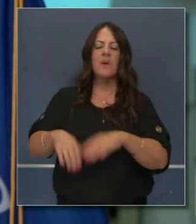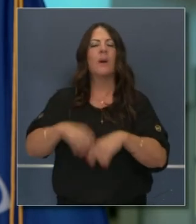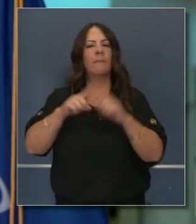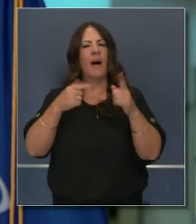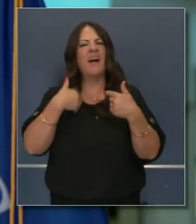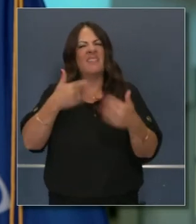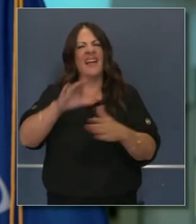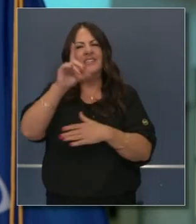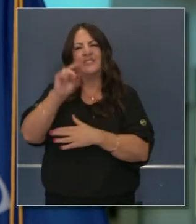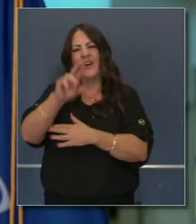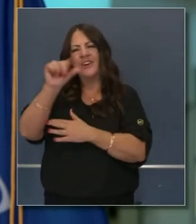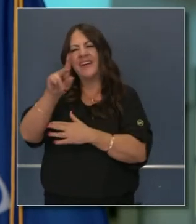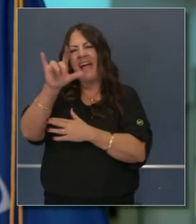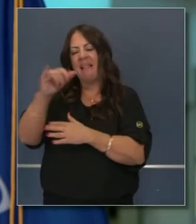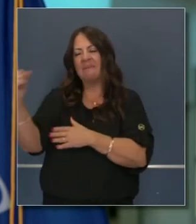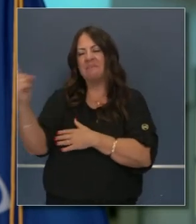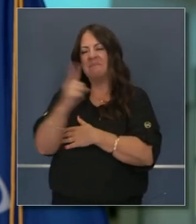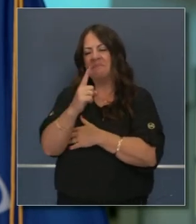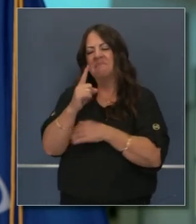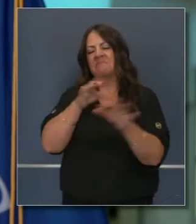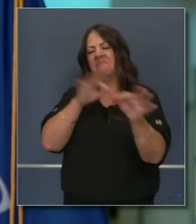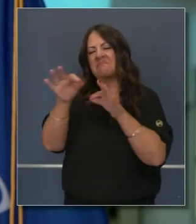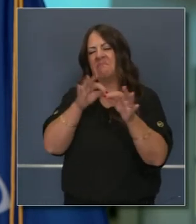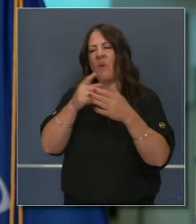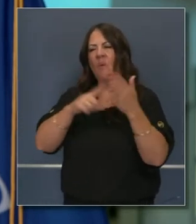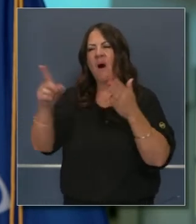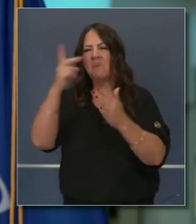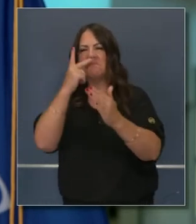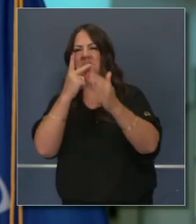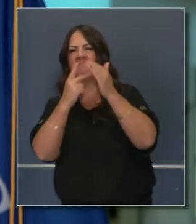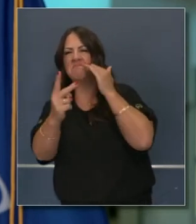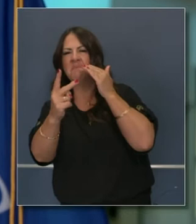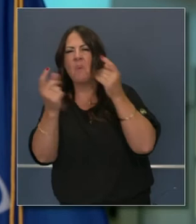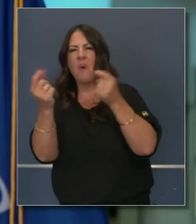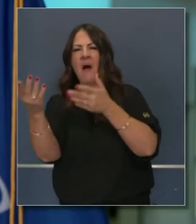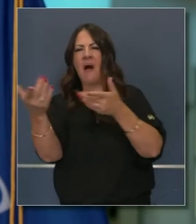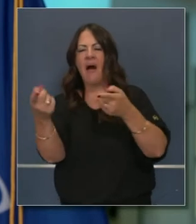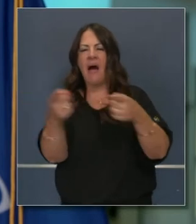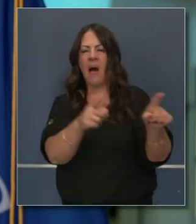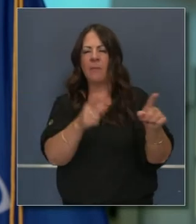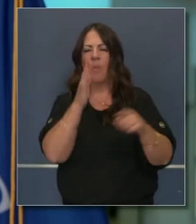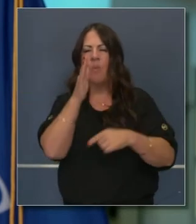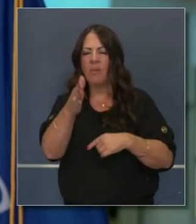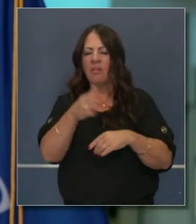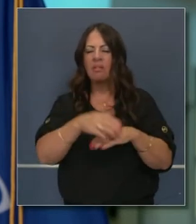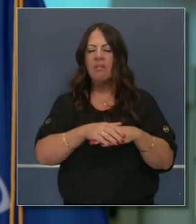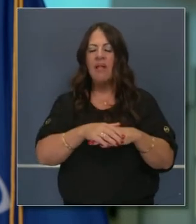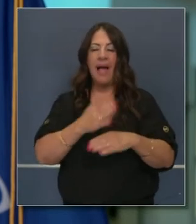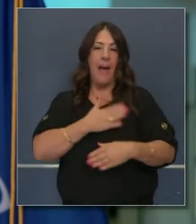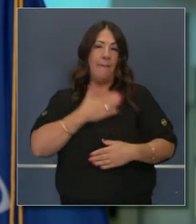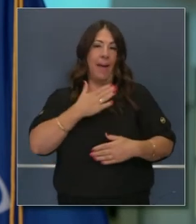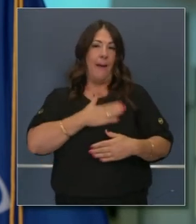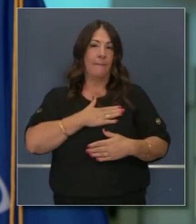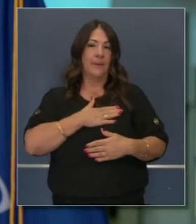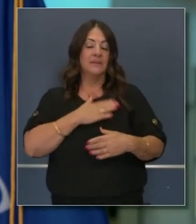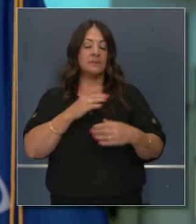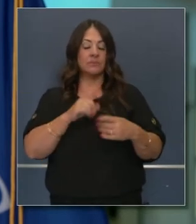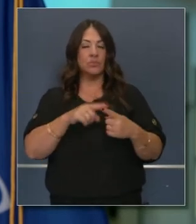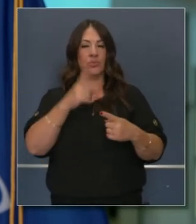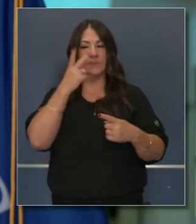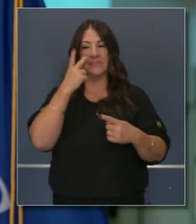que les presentaré ahora al doctor Galli, que responderá más directamente esta proyección en cuanto a las corrientes